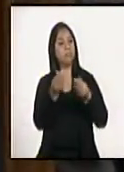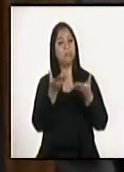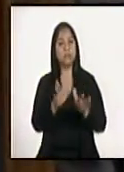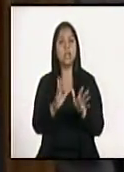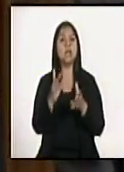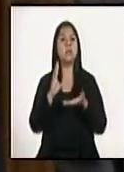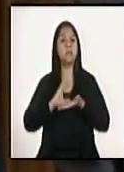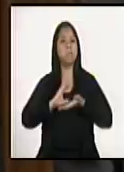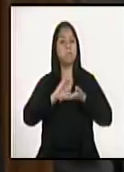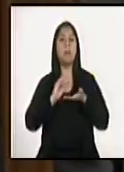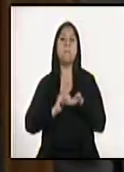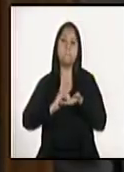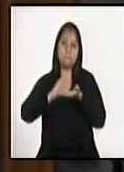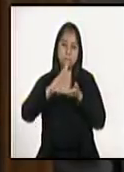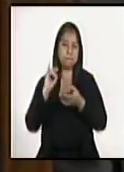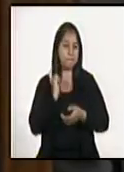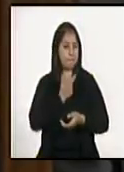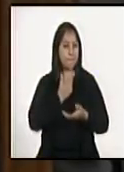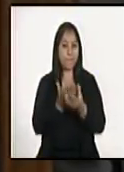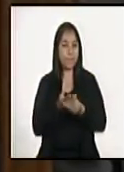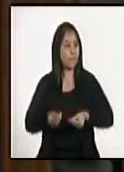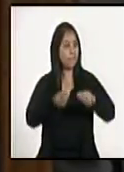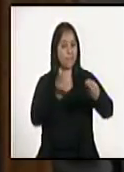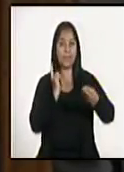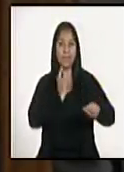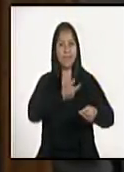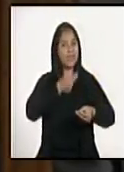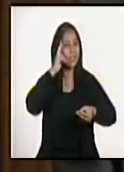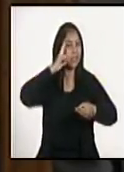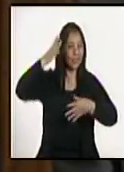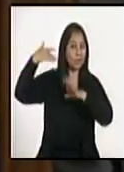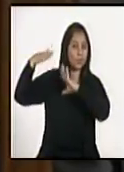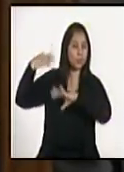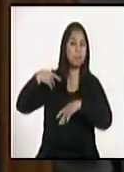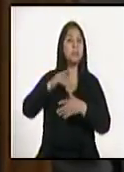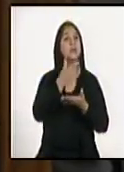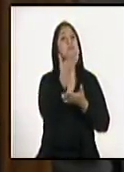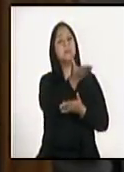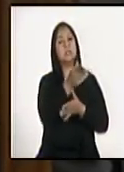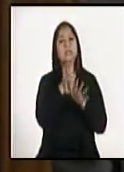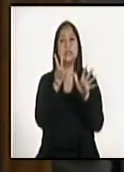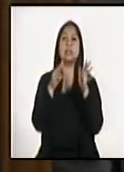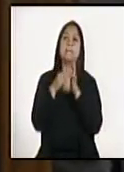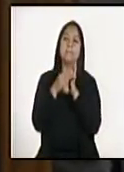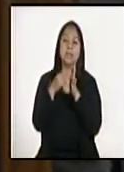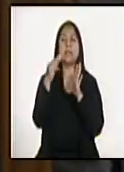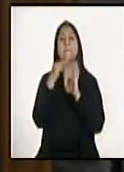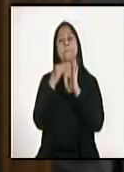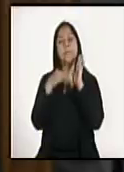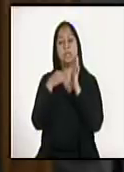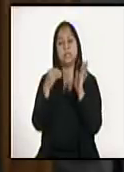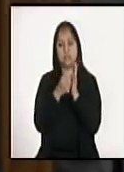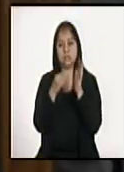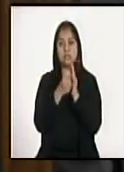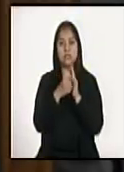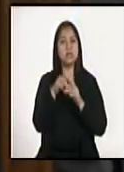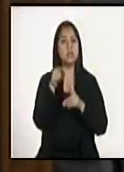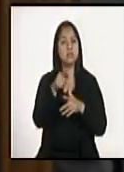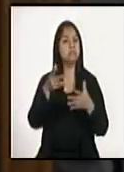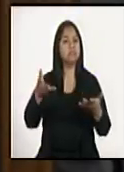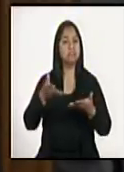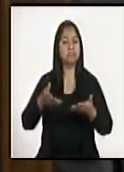ampliación presupuestaria al Congreso de la República, en donde estamos solicitando siete mil millones de quetzales, que eso básicamente